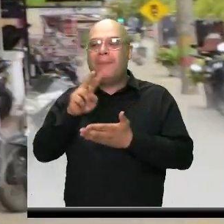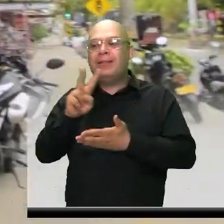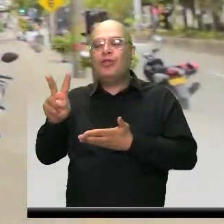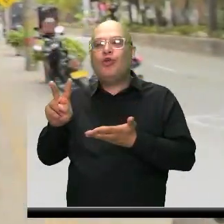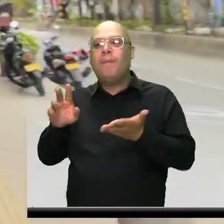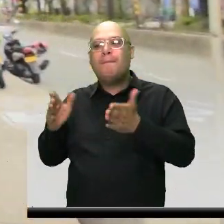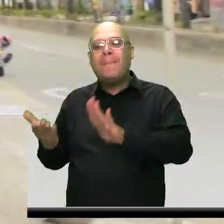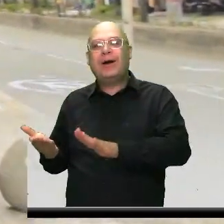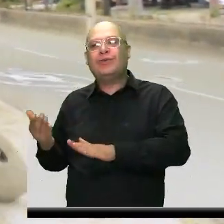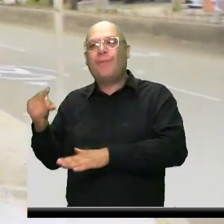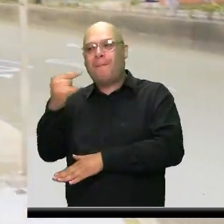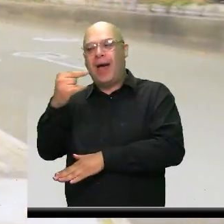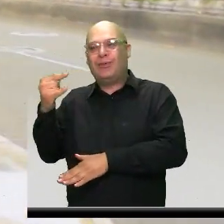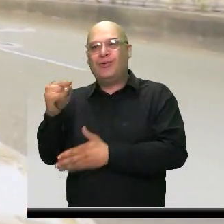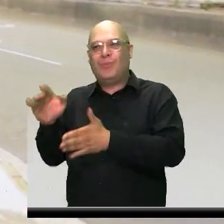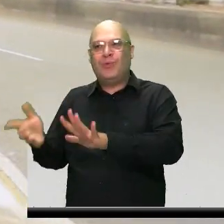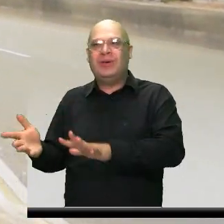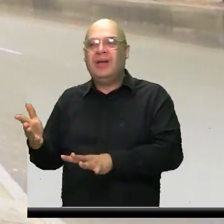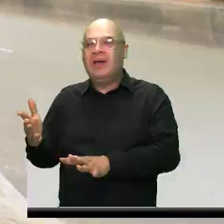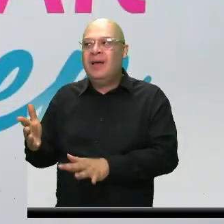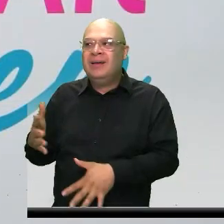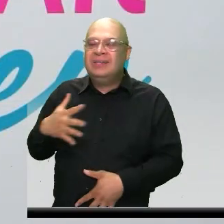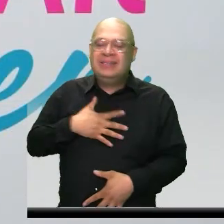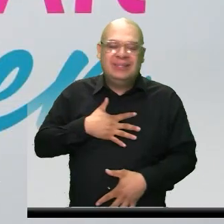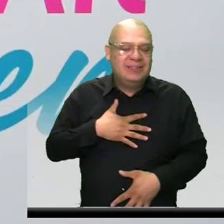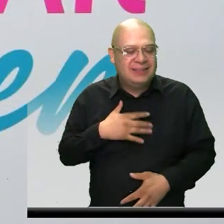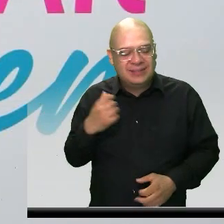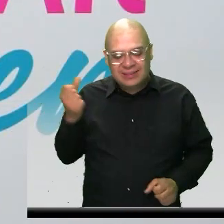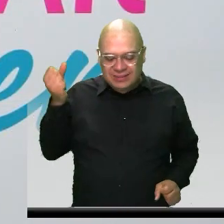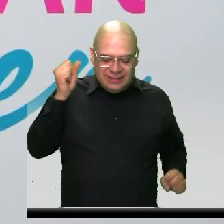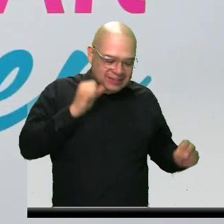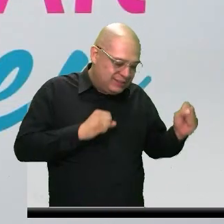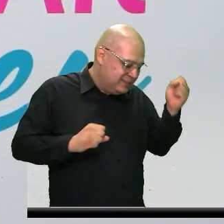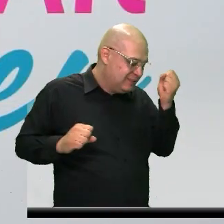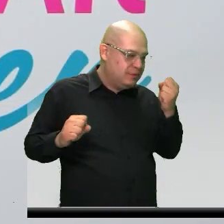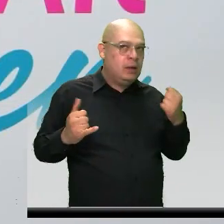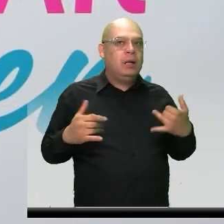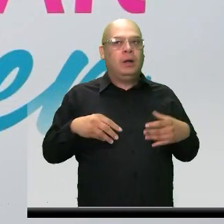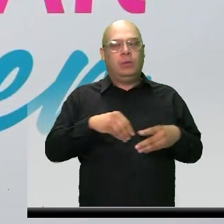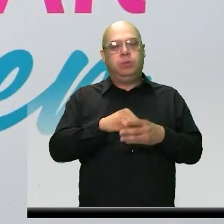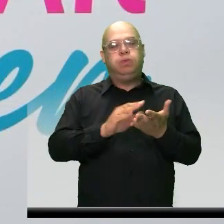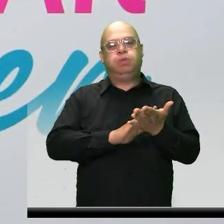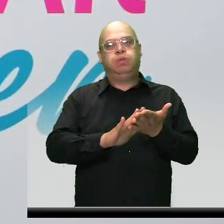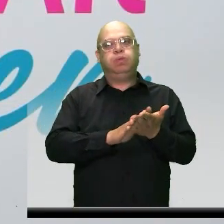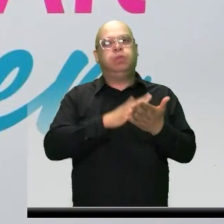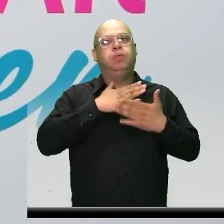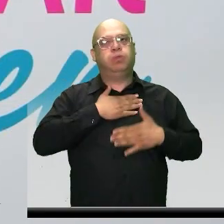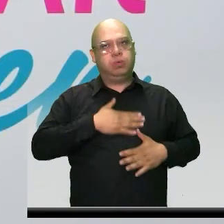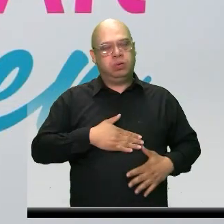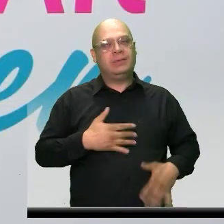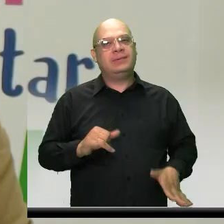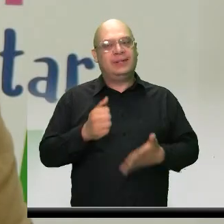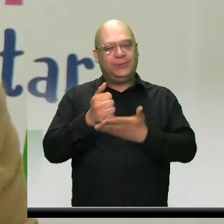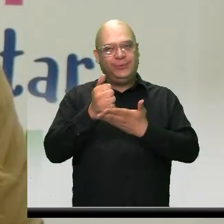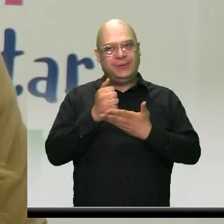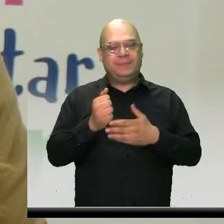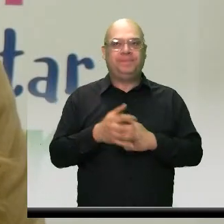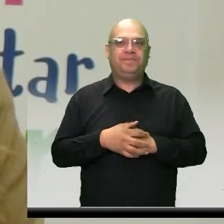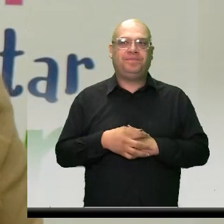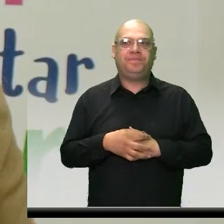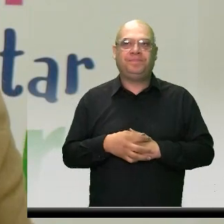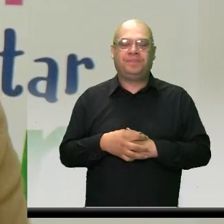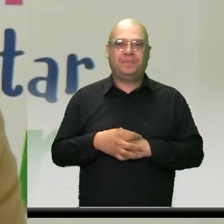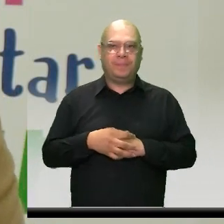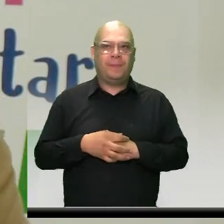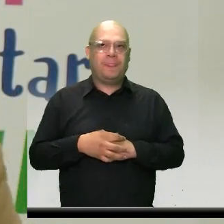ausencia me topó bastante fuerte y con el CIAP estoy encontrando una salida, la salida que yo necesitaba. Y a través de los CIAP